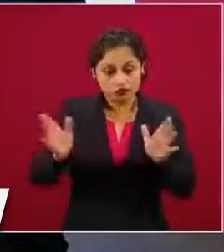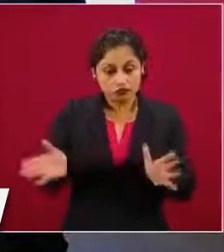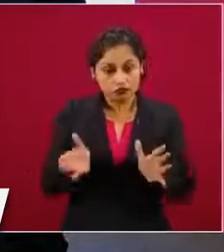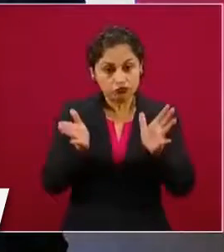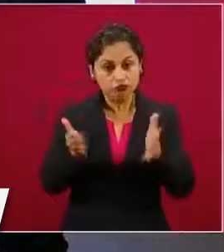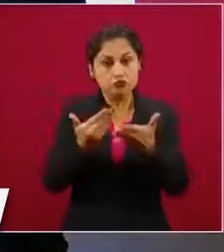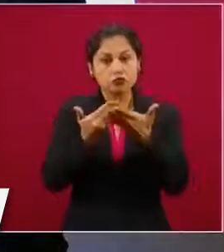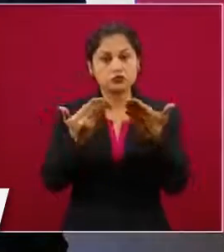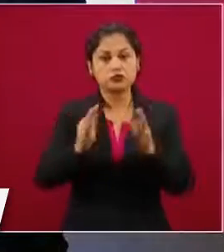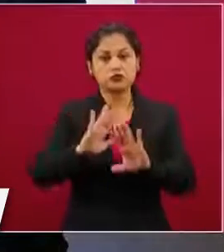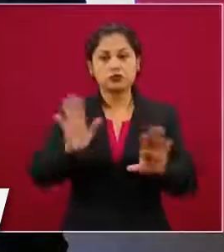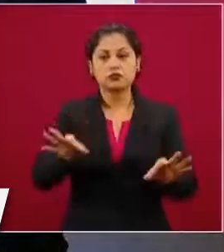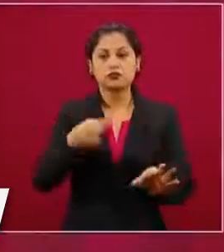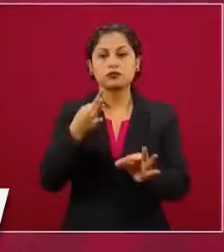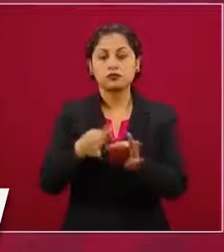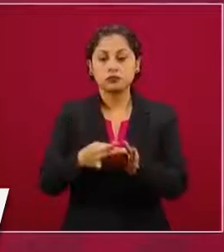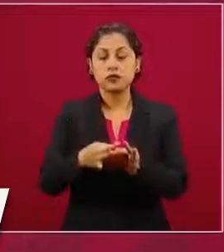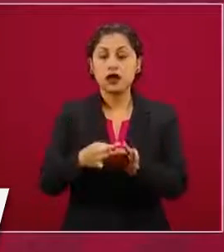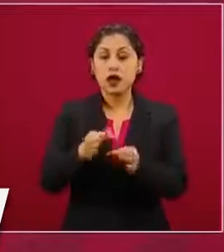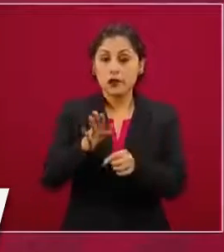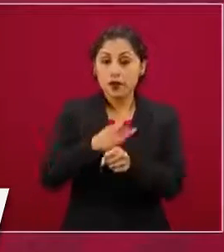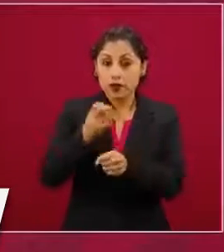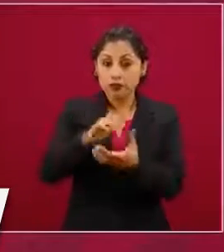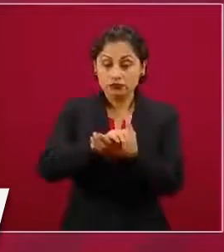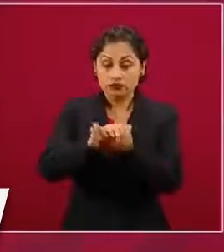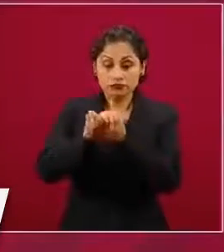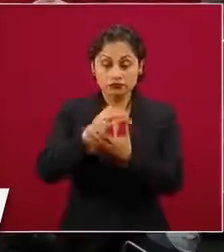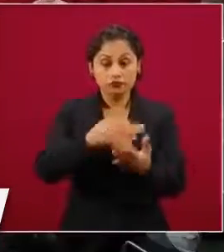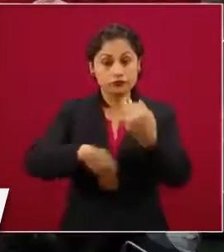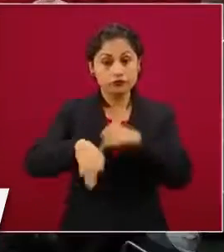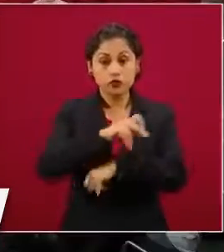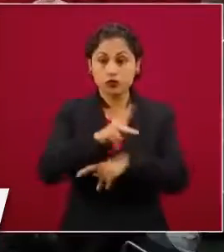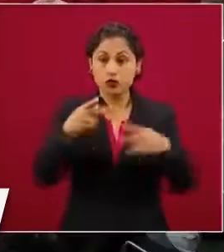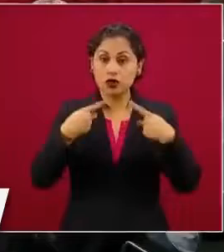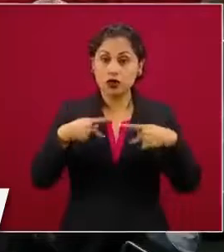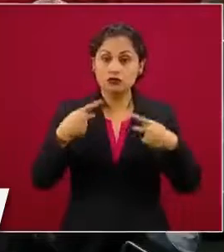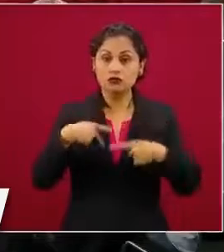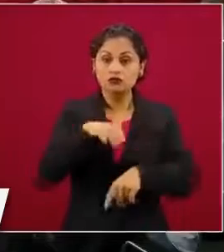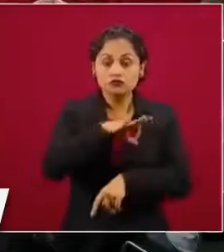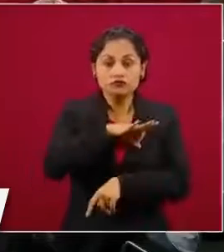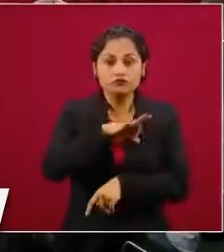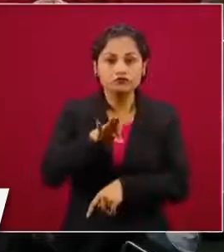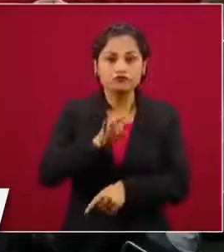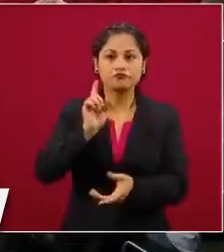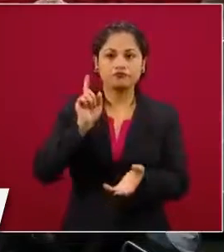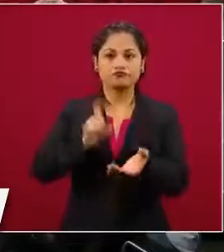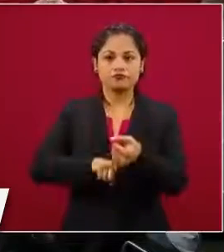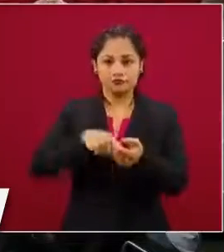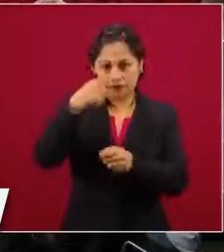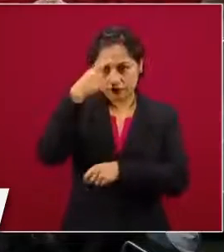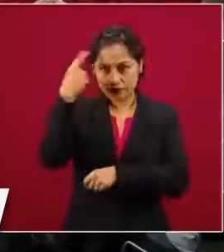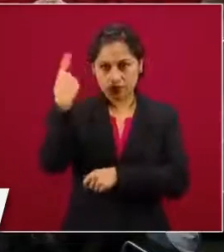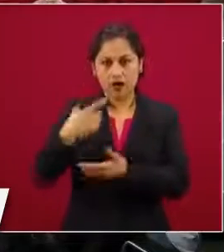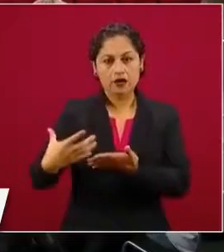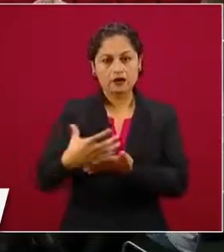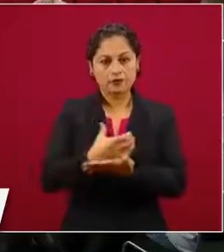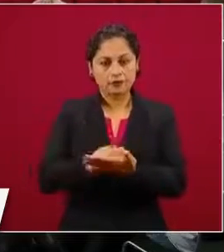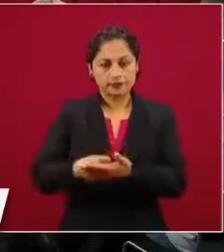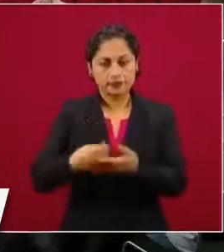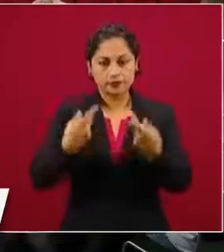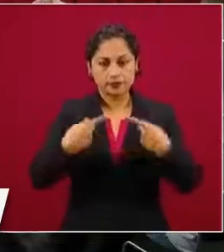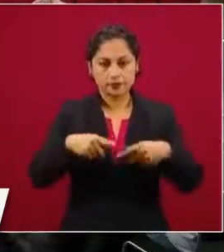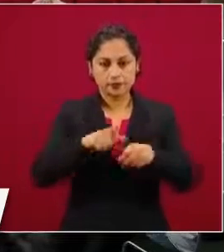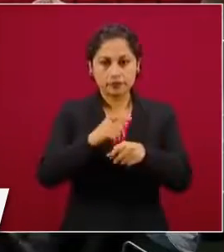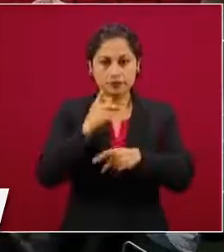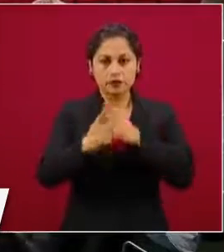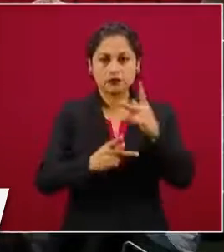todos tienen las mismas posibilidades de ganar. El día de ayer se llevó a cabo ya el primer sorteo,